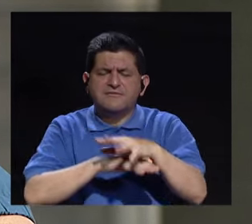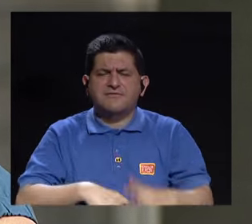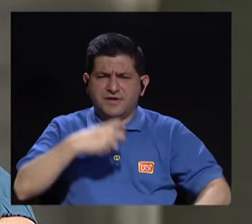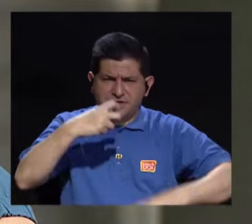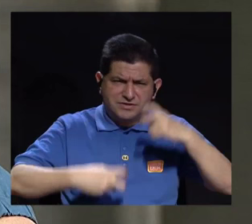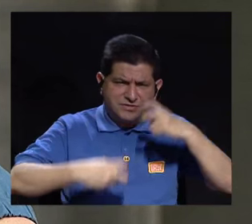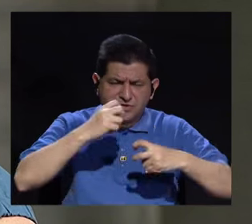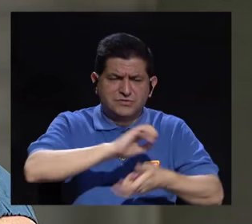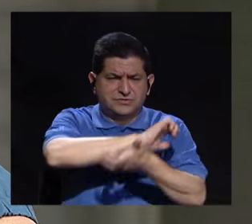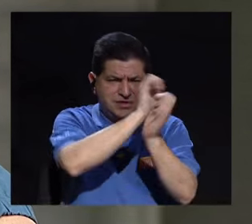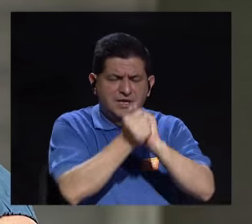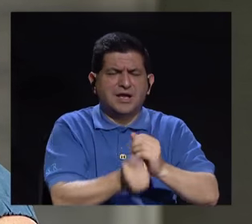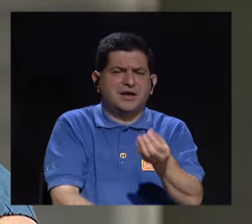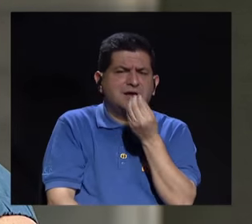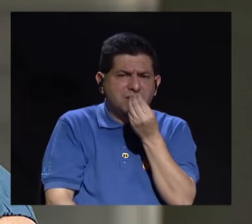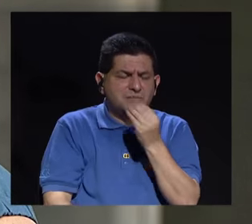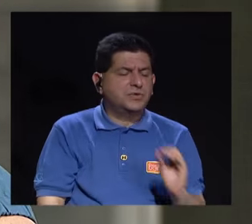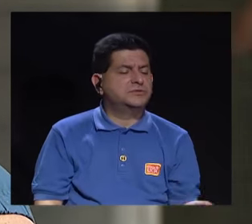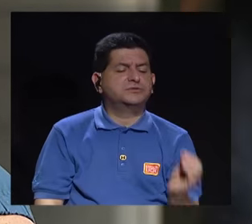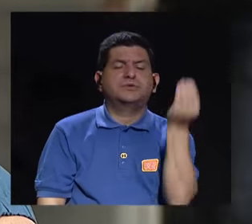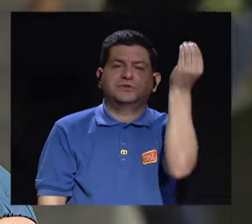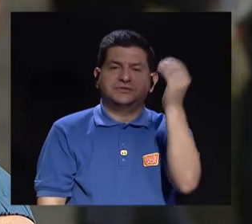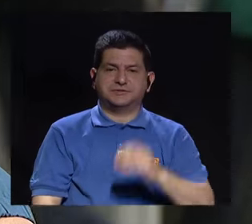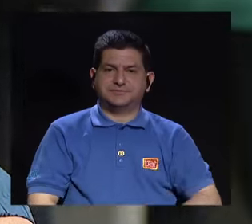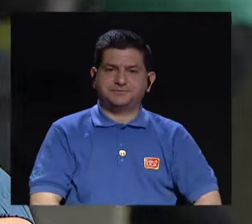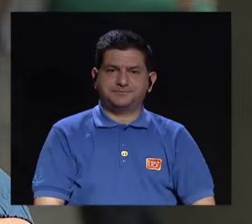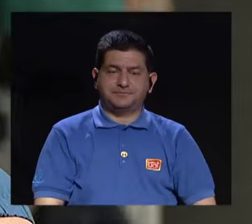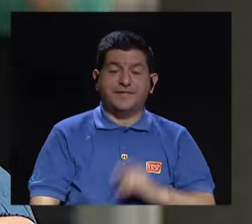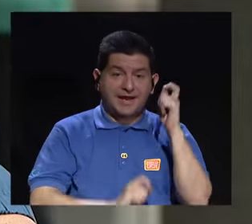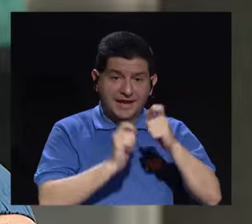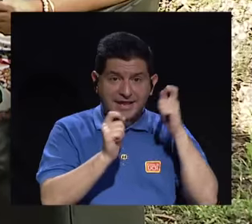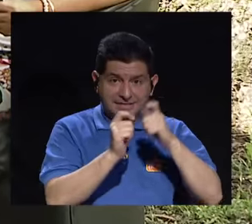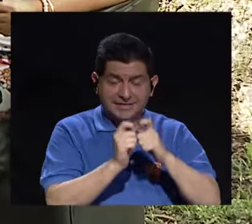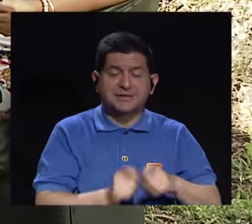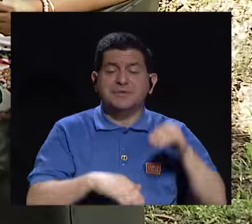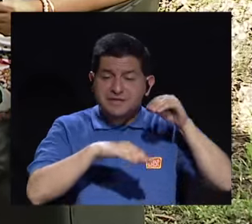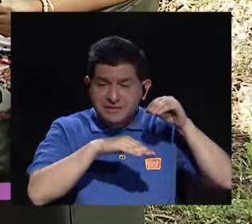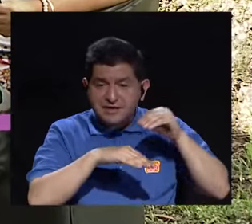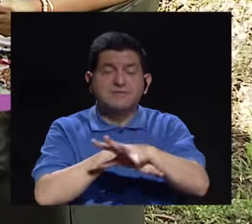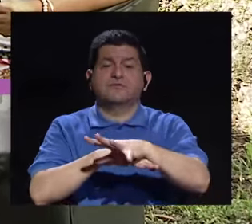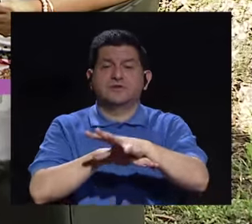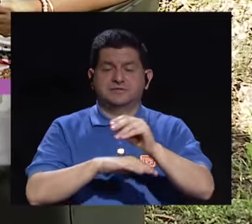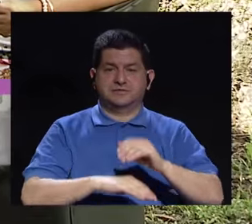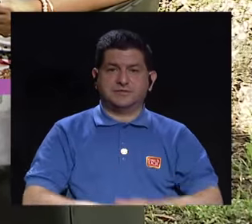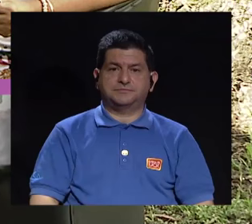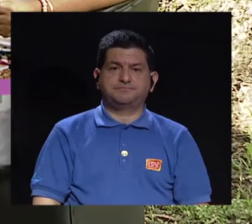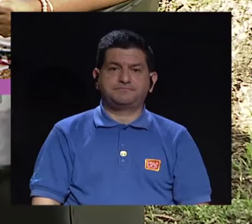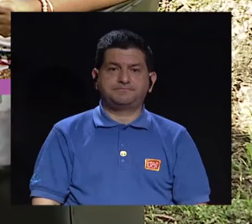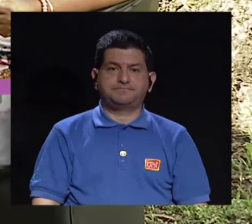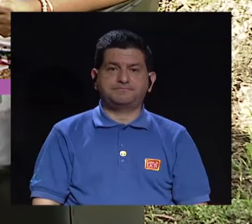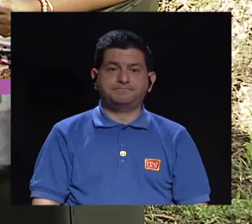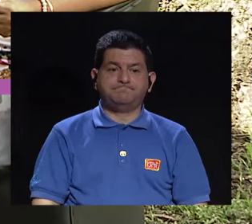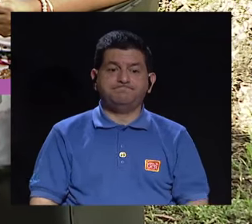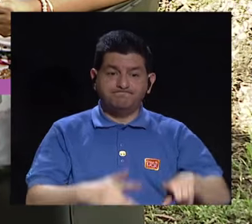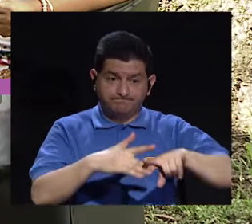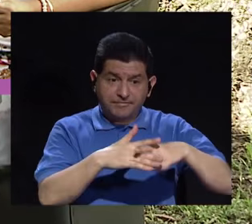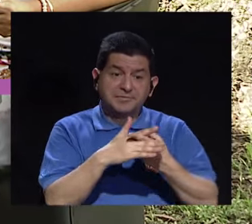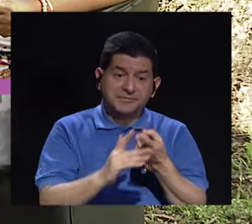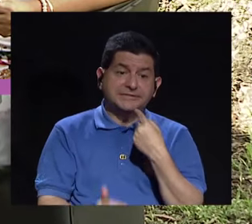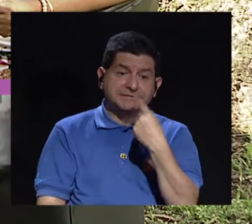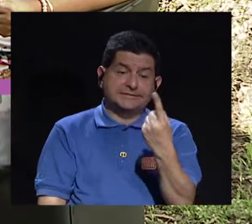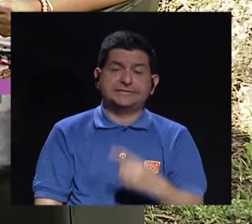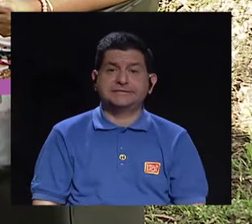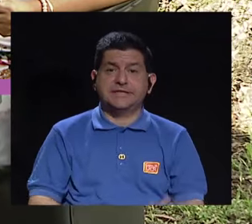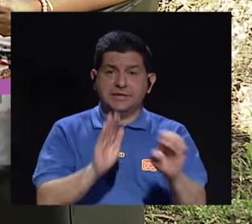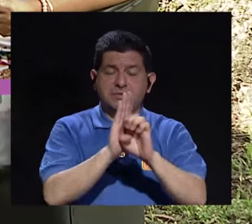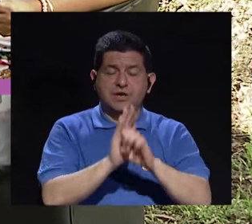de los trastornos alimentarios en los adolescentes. Propiamente las consecuencias de estos. Sí, bueno, tenemos que comenzar